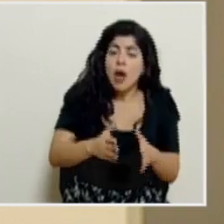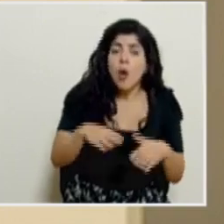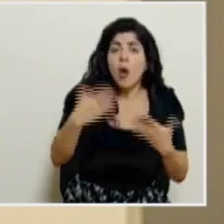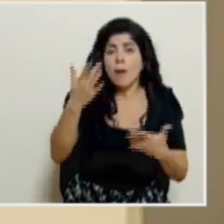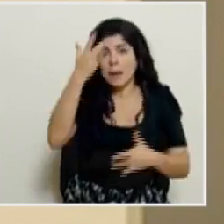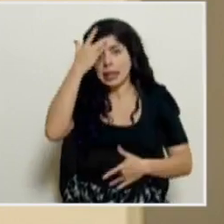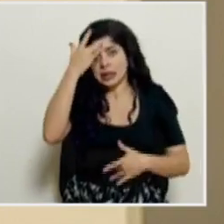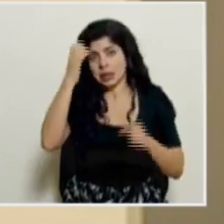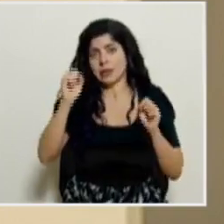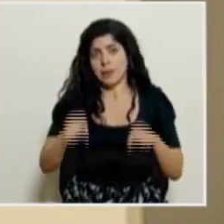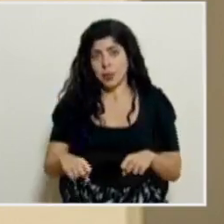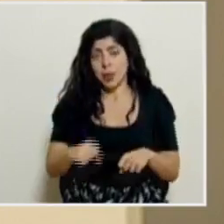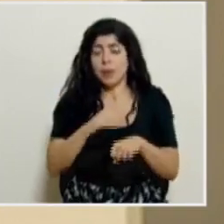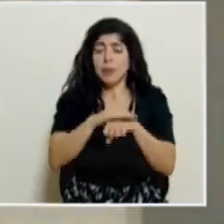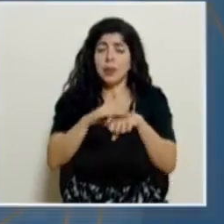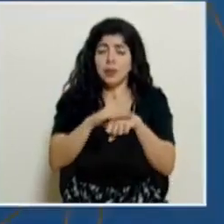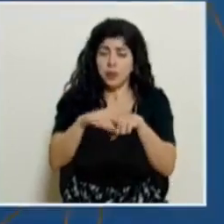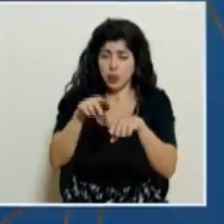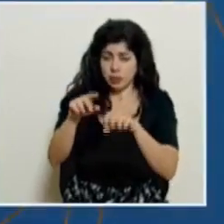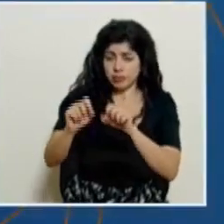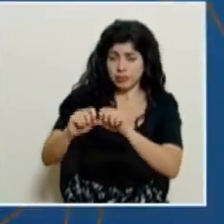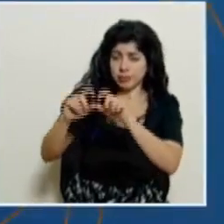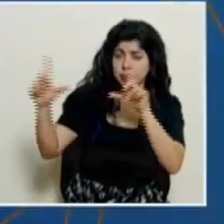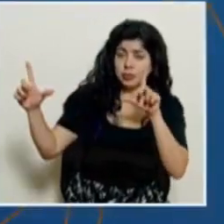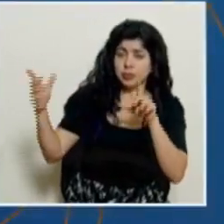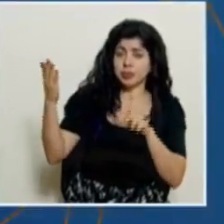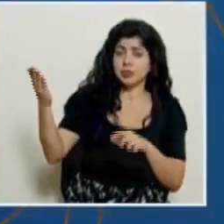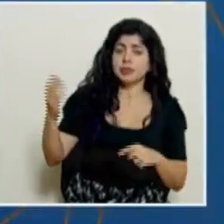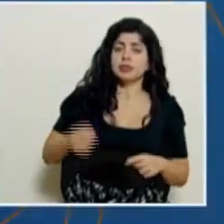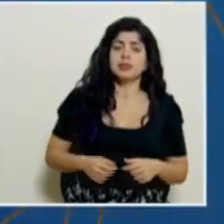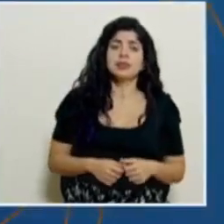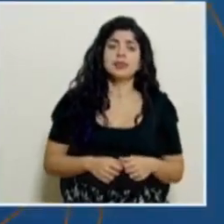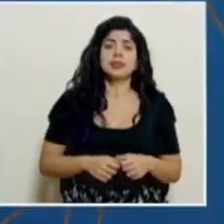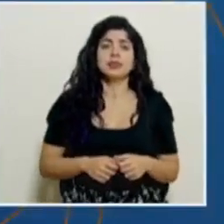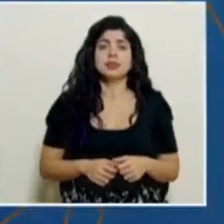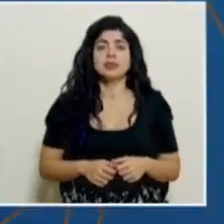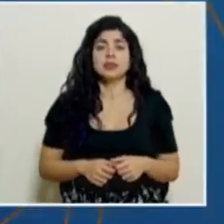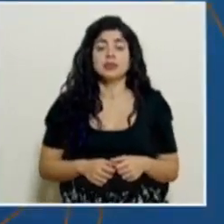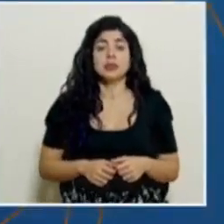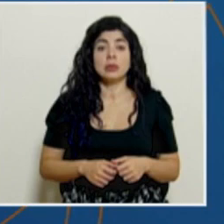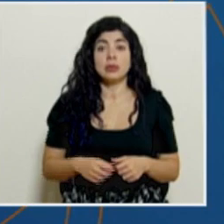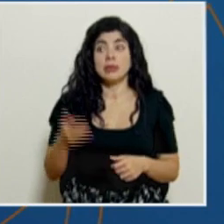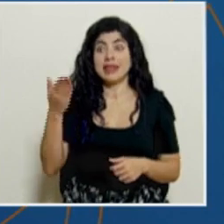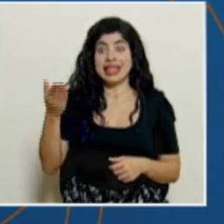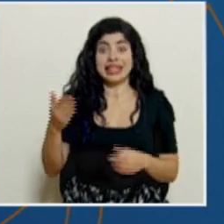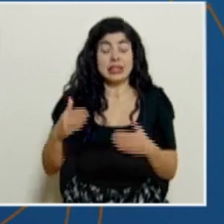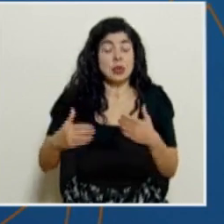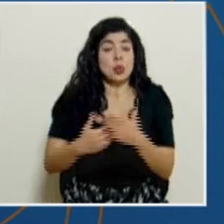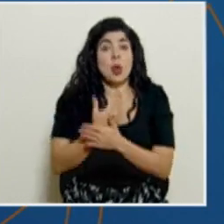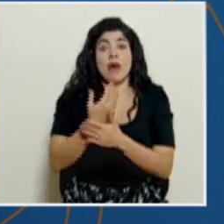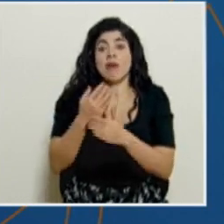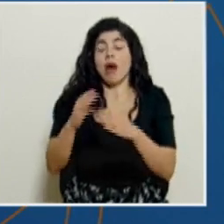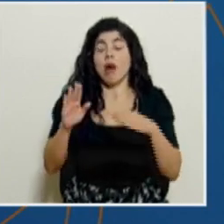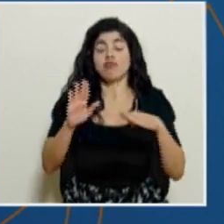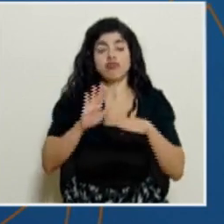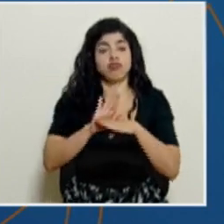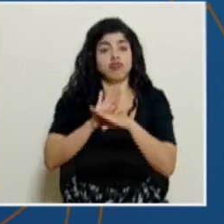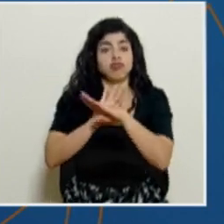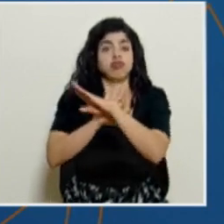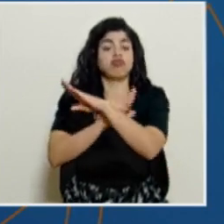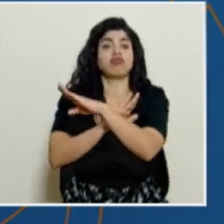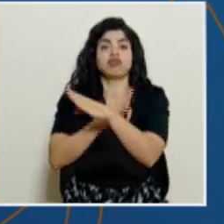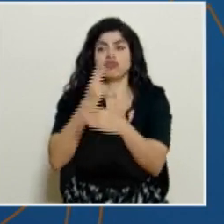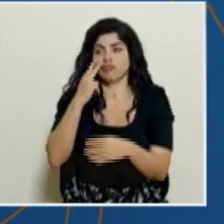pacientes. Por favor, si podemos poner las diapositivas. Ante esta inminente nueva ola pandémica y la presencia